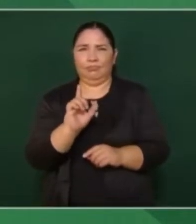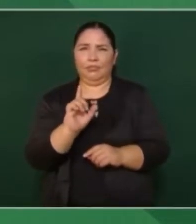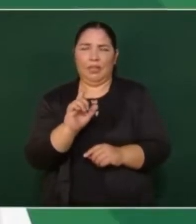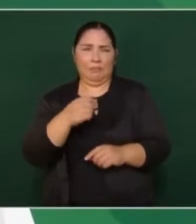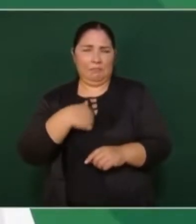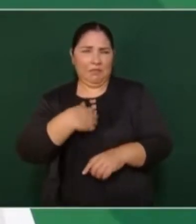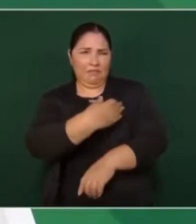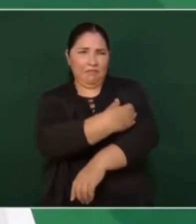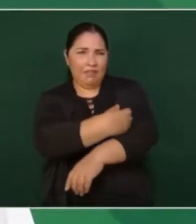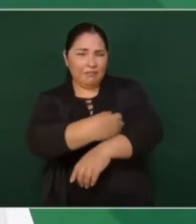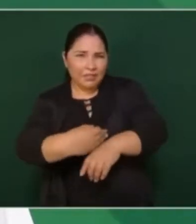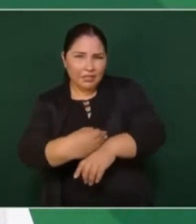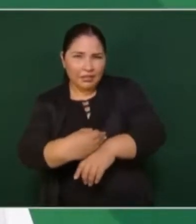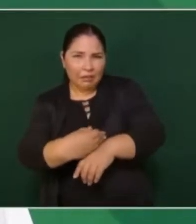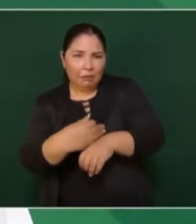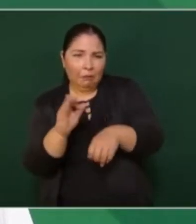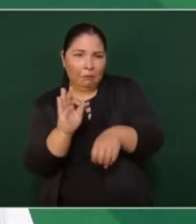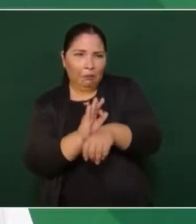familia. Mira,